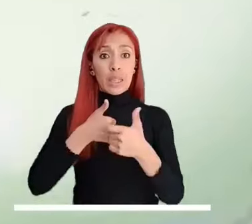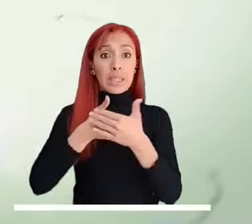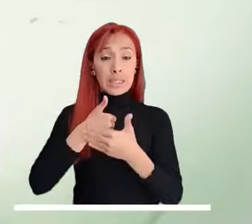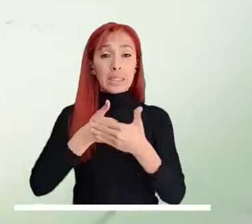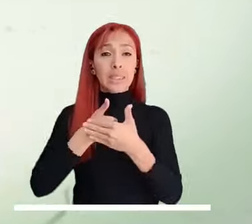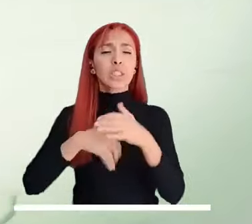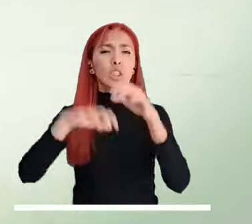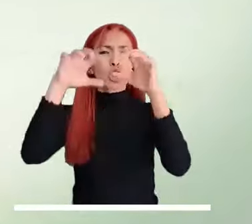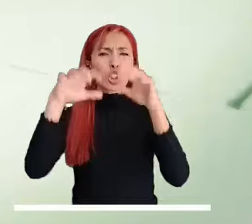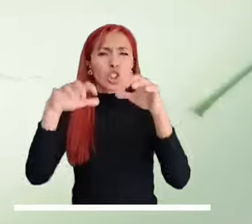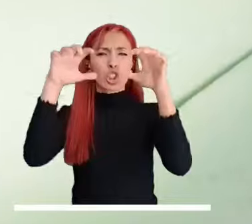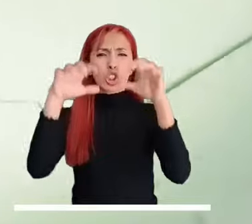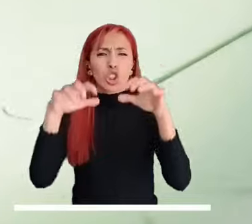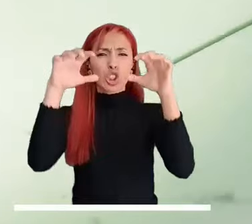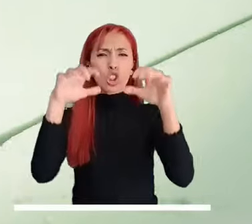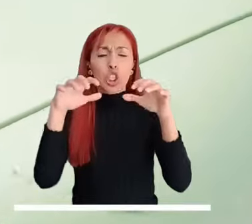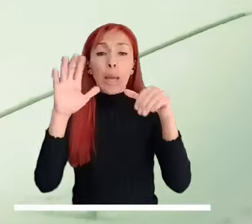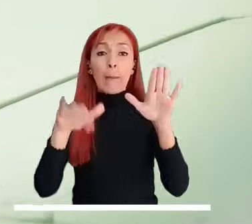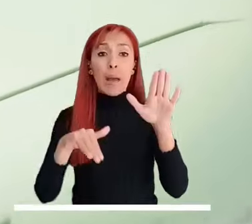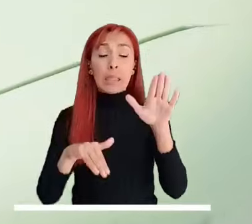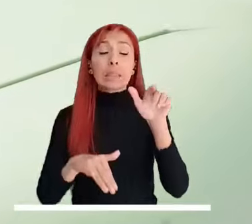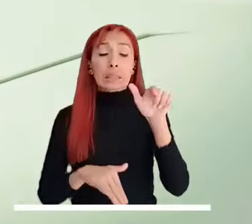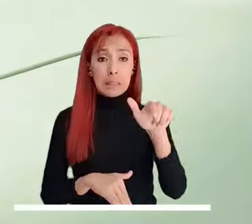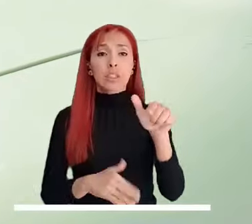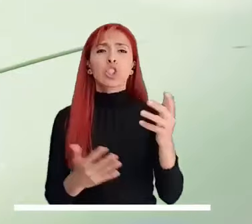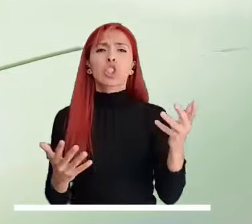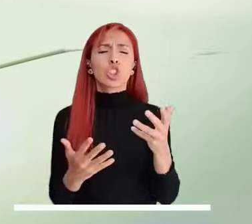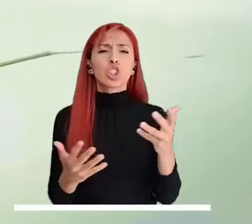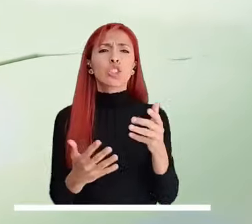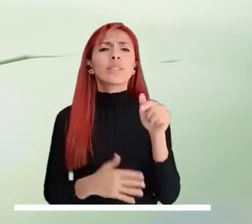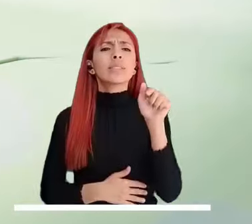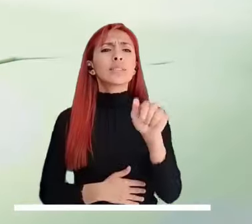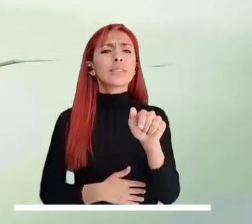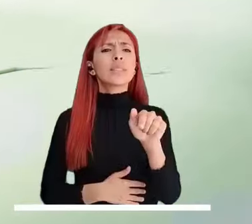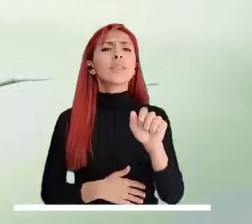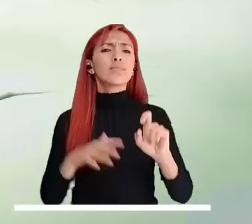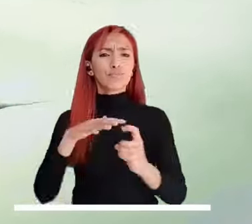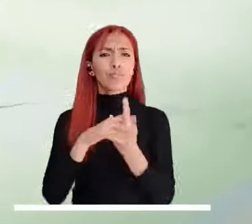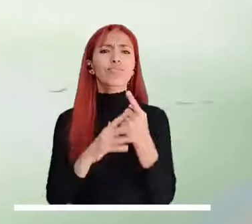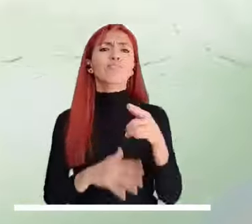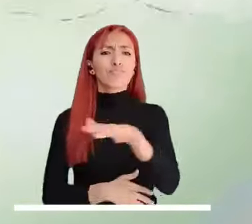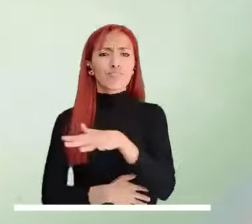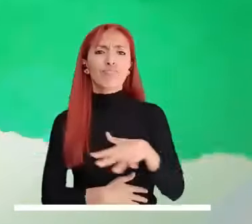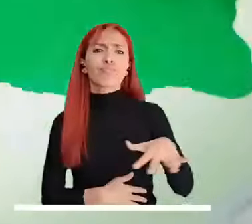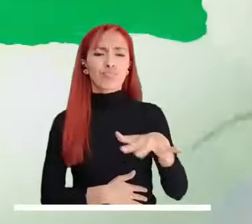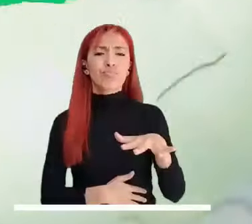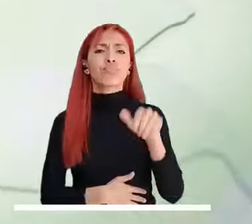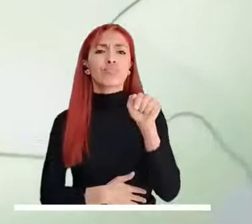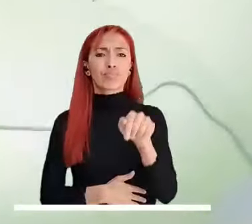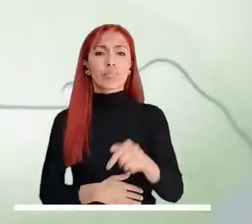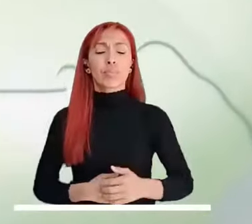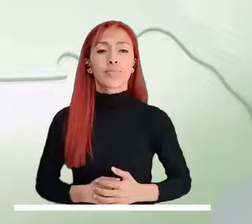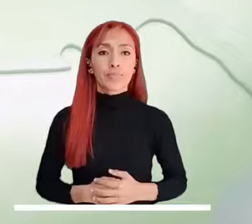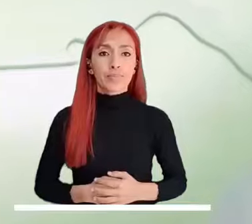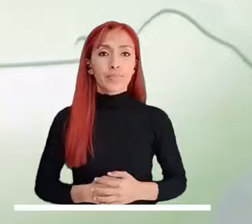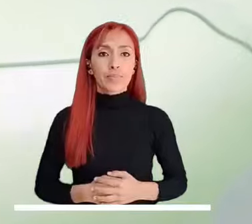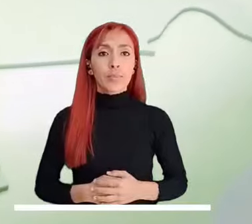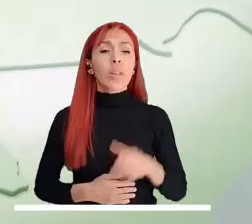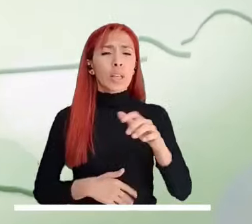país las precipitaciones seguirán siendo abundantes y podrían experimentarse en amplios sectores de la región.